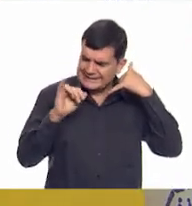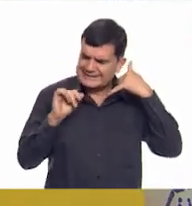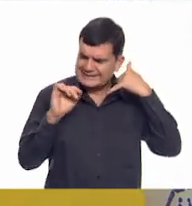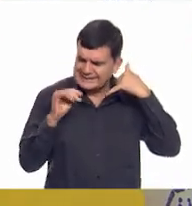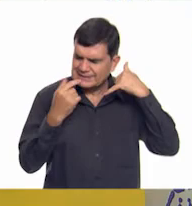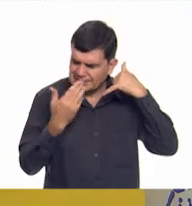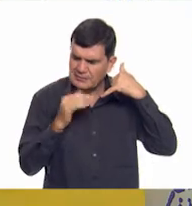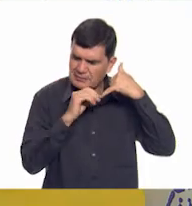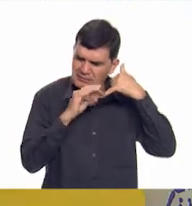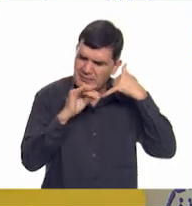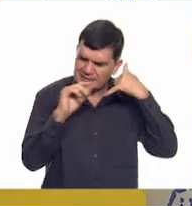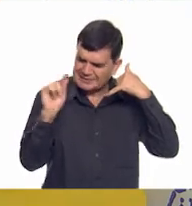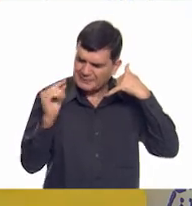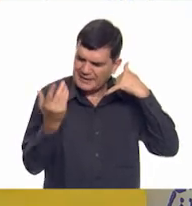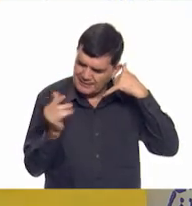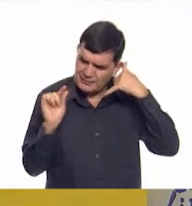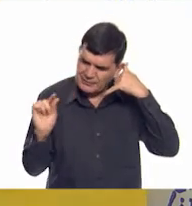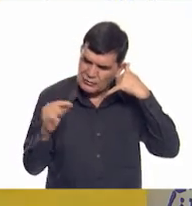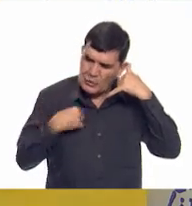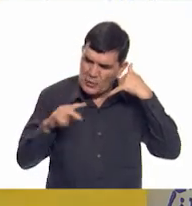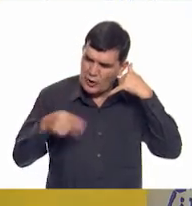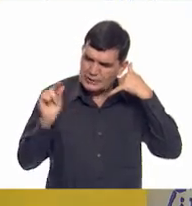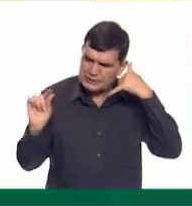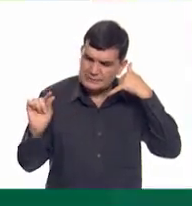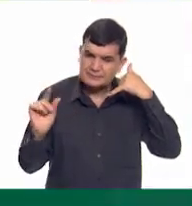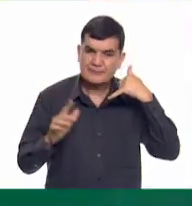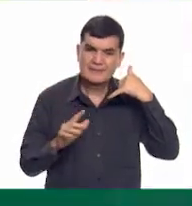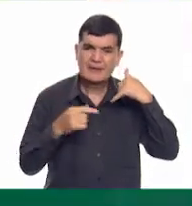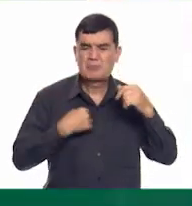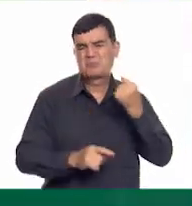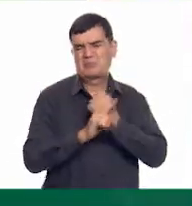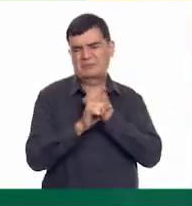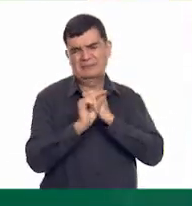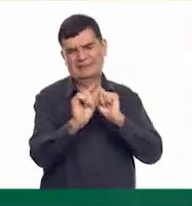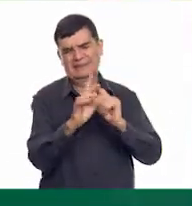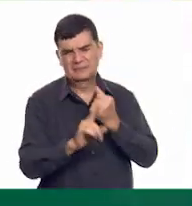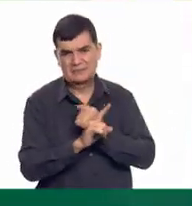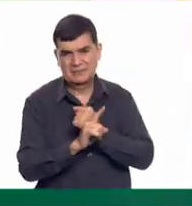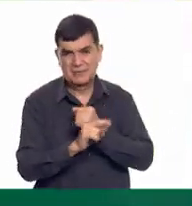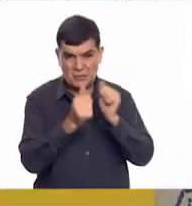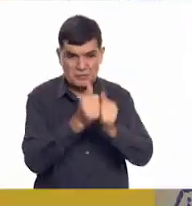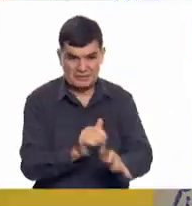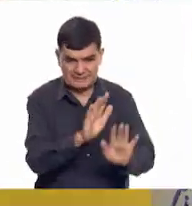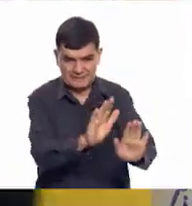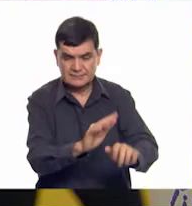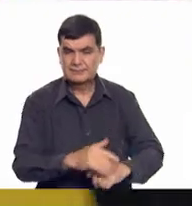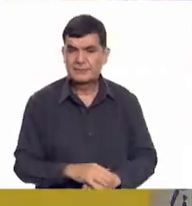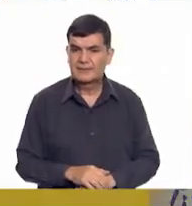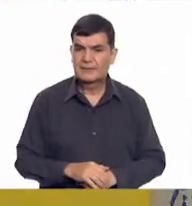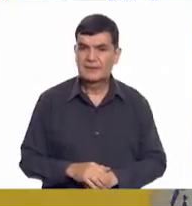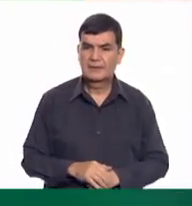un momento estoy contigo. Voy, enseguida. ¡Ay! Tiene un problema. Ahora vengo. Muy bien.